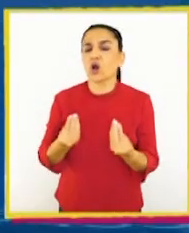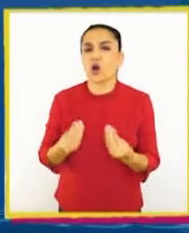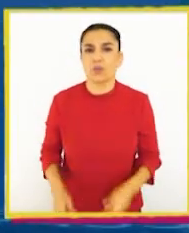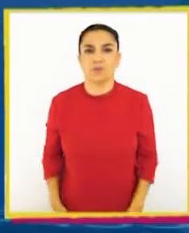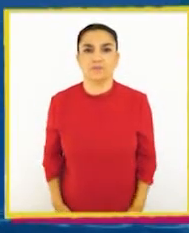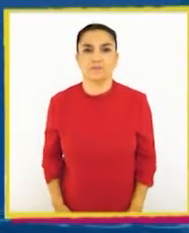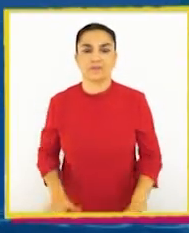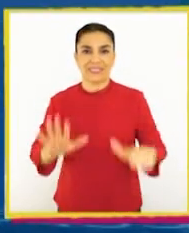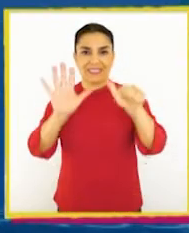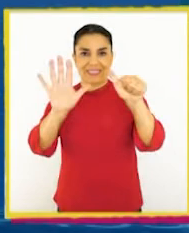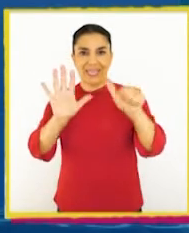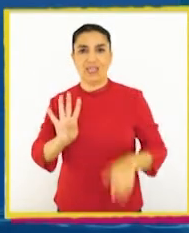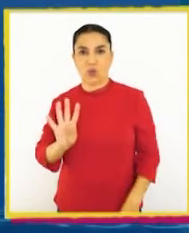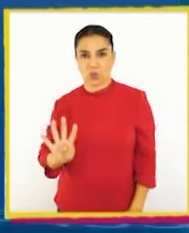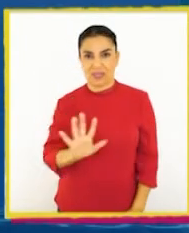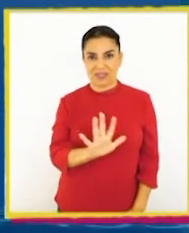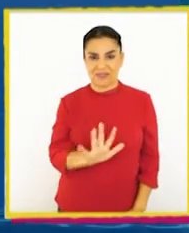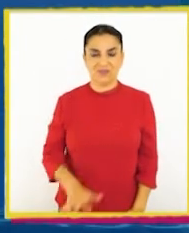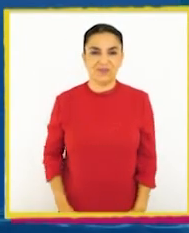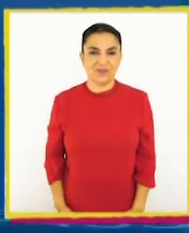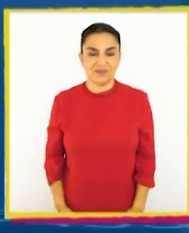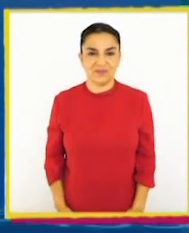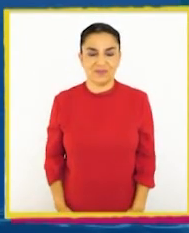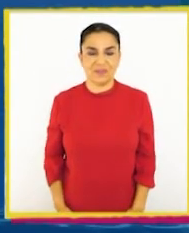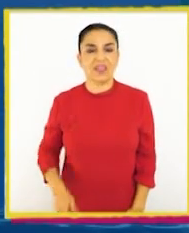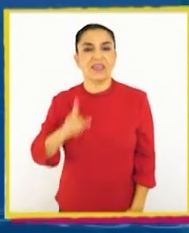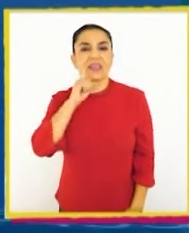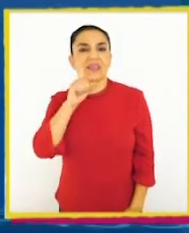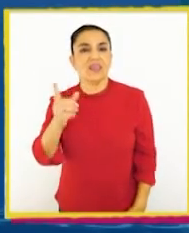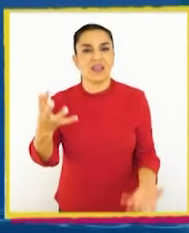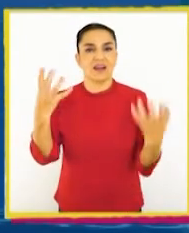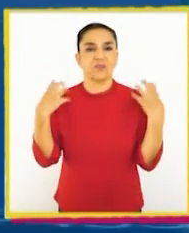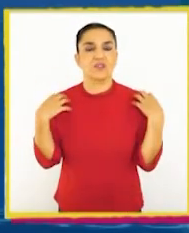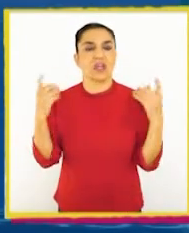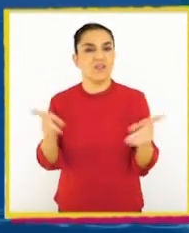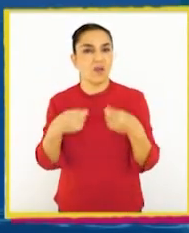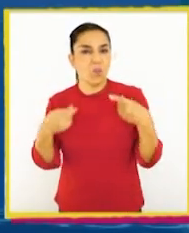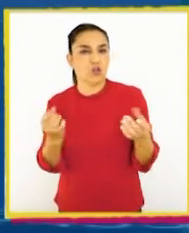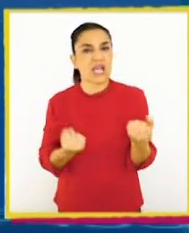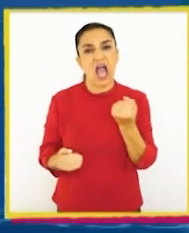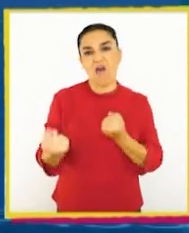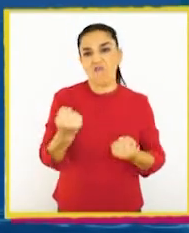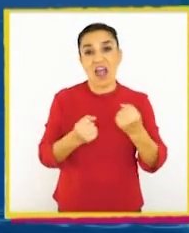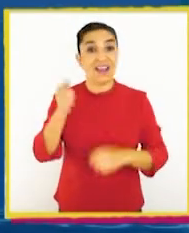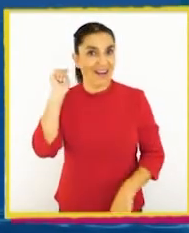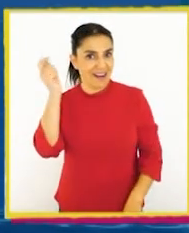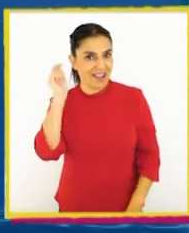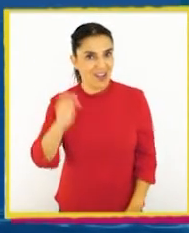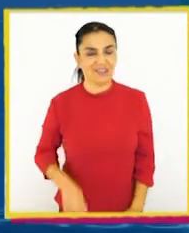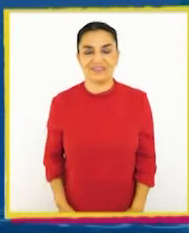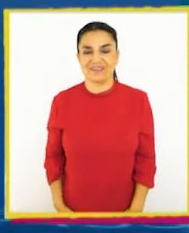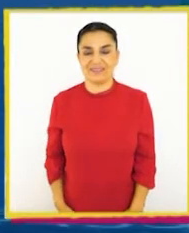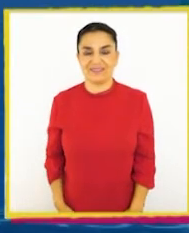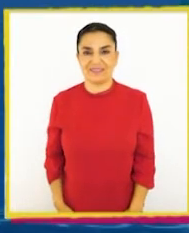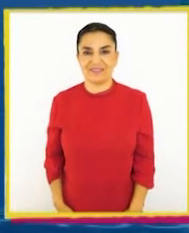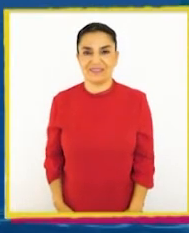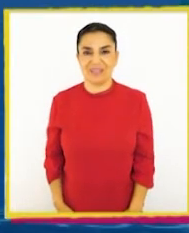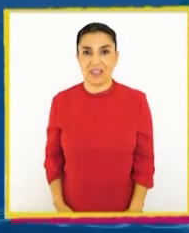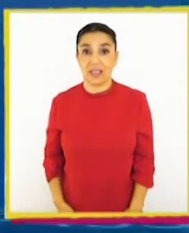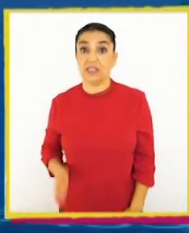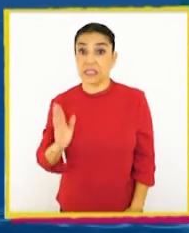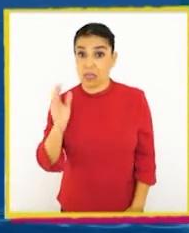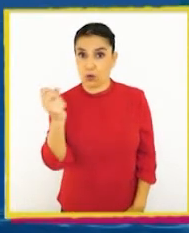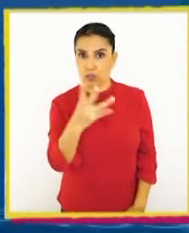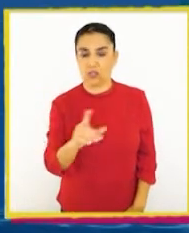seis cuarenta y cinco agos. ¿Quiénes serán cargo de la música y baile para los recreos? A ver, sigamos